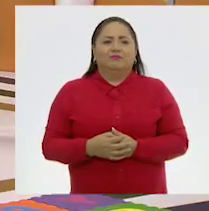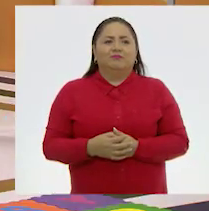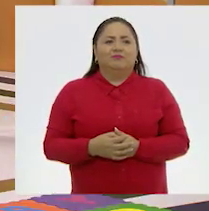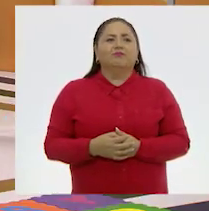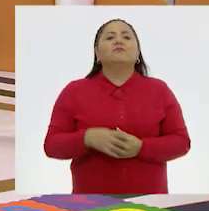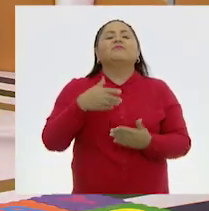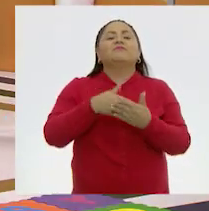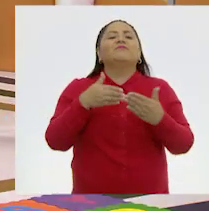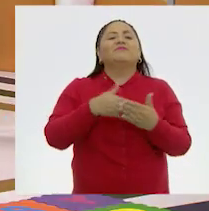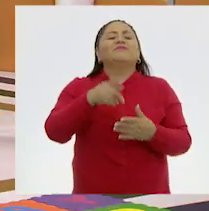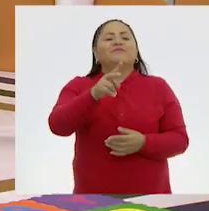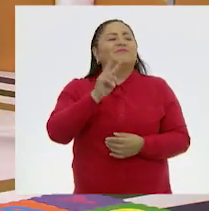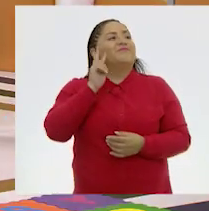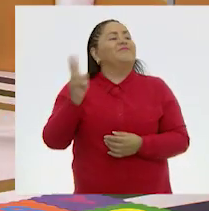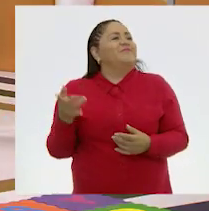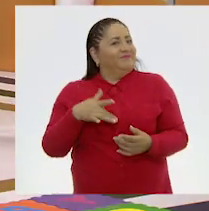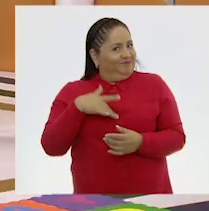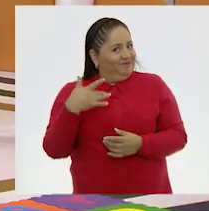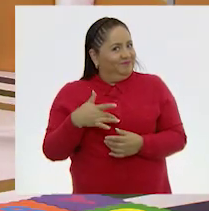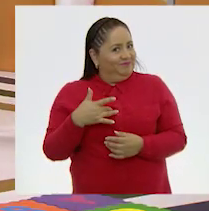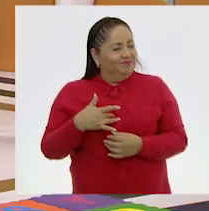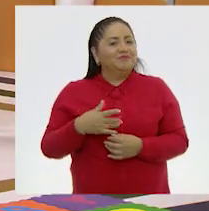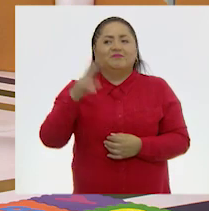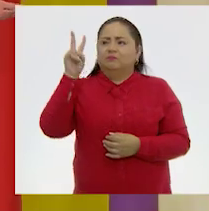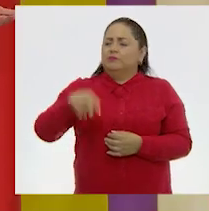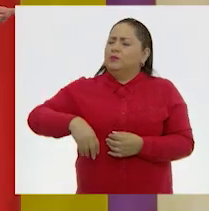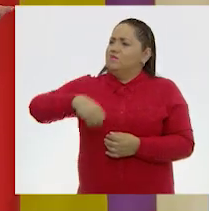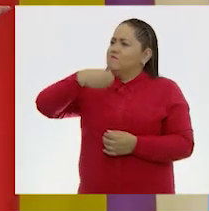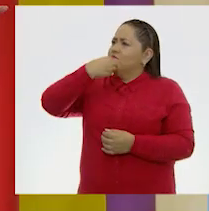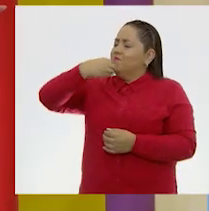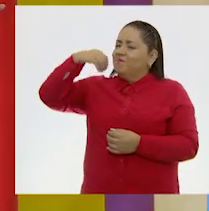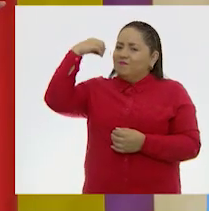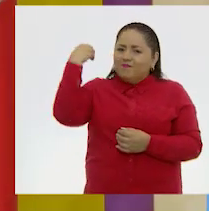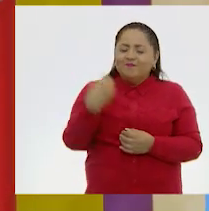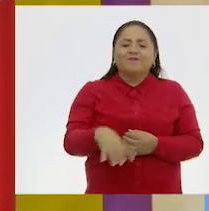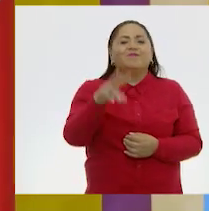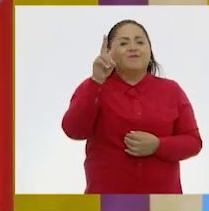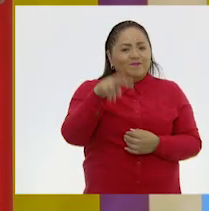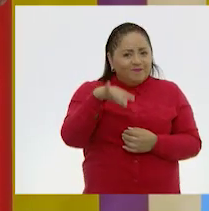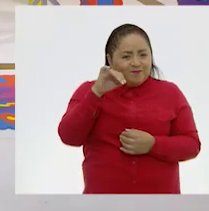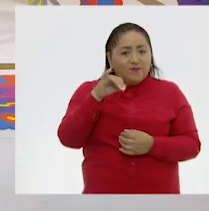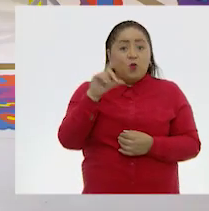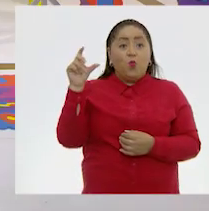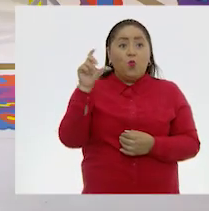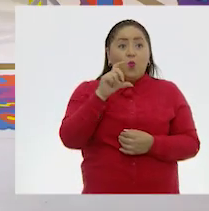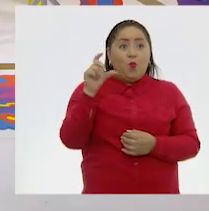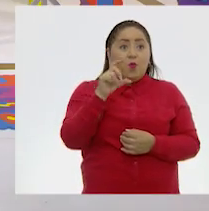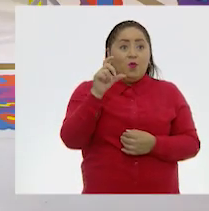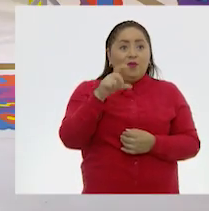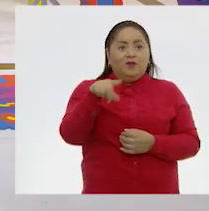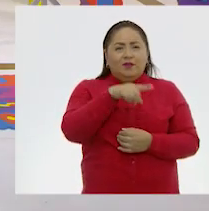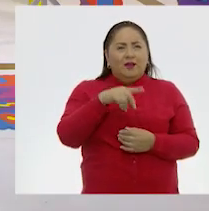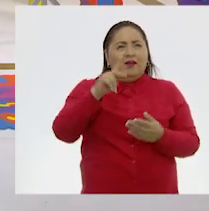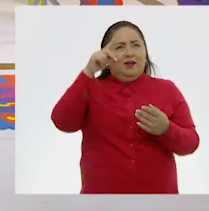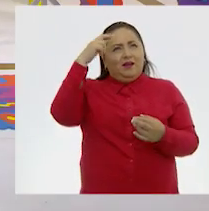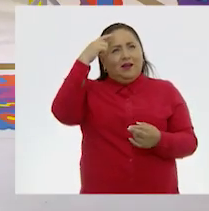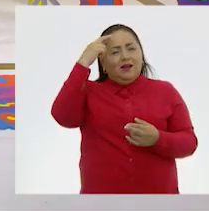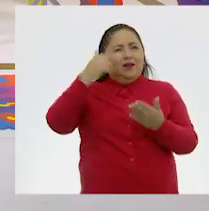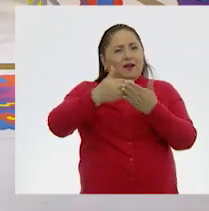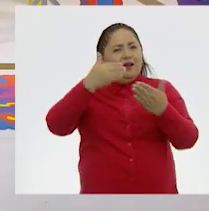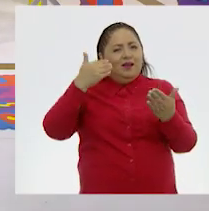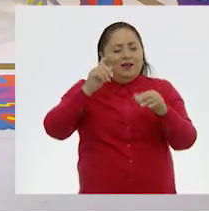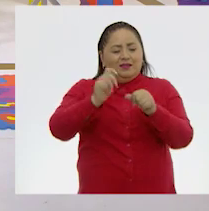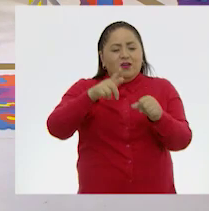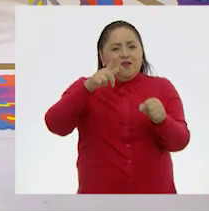¿Qué te pareció, mi querido Pepe? ¿A poco no es fascinante cuando estamos hablando sobre